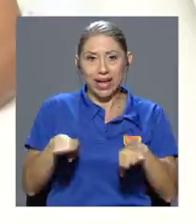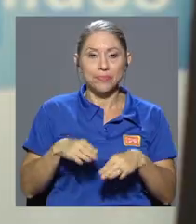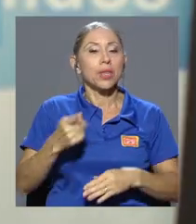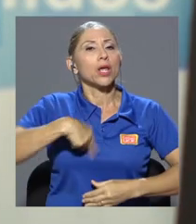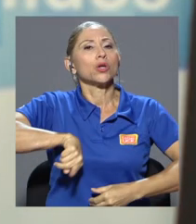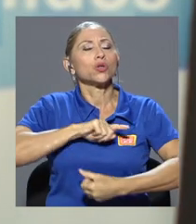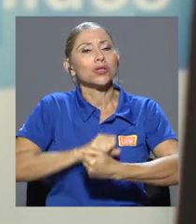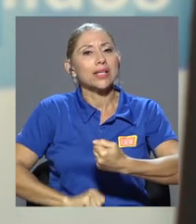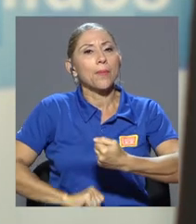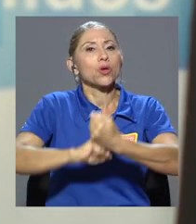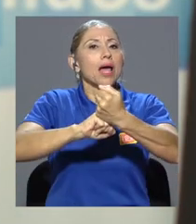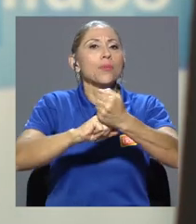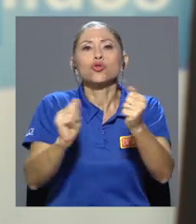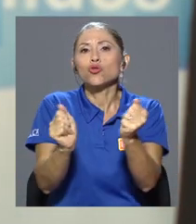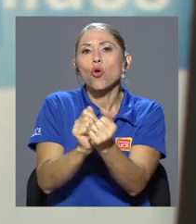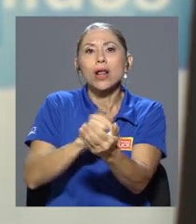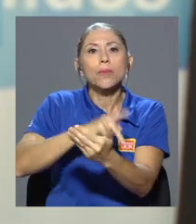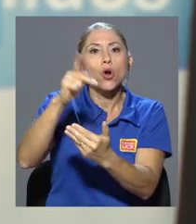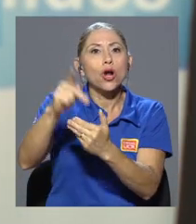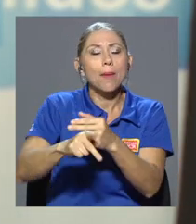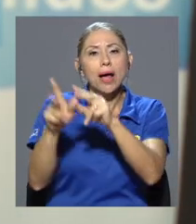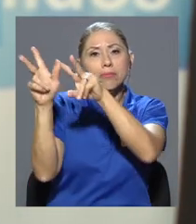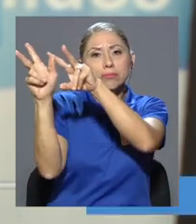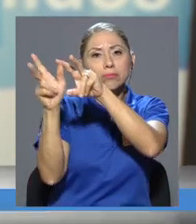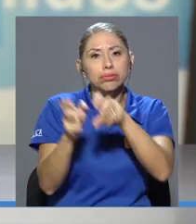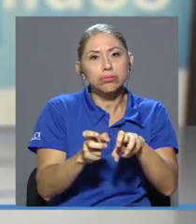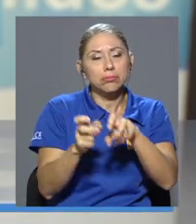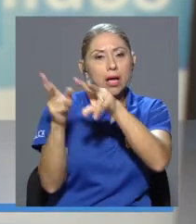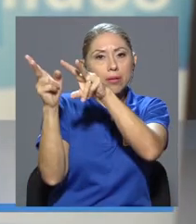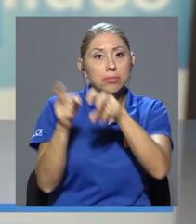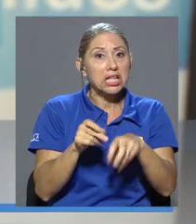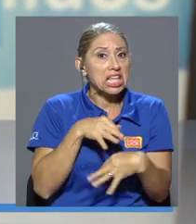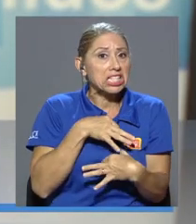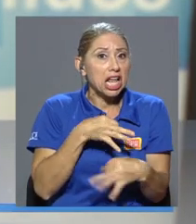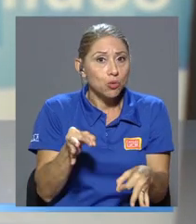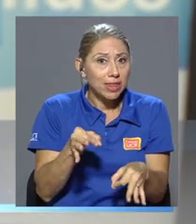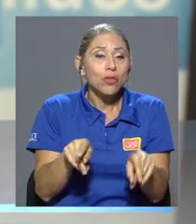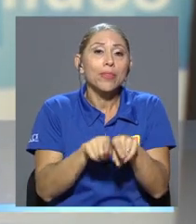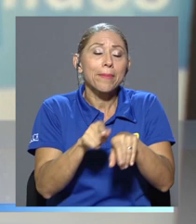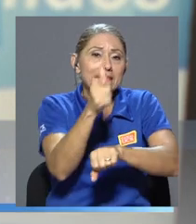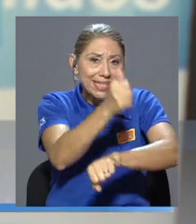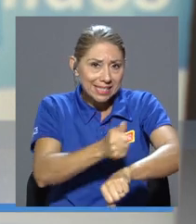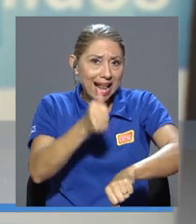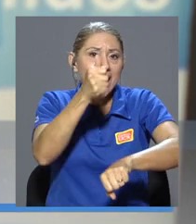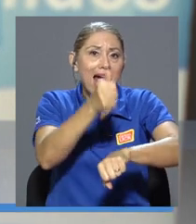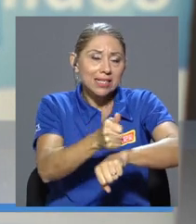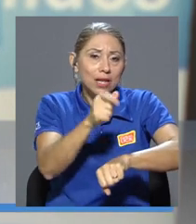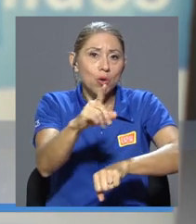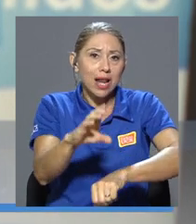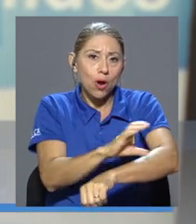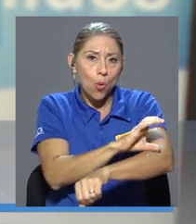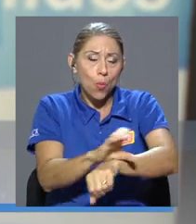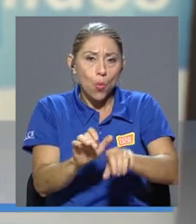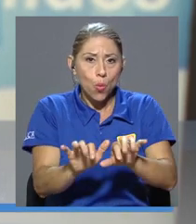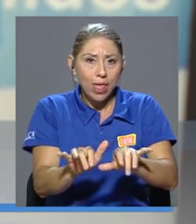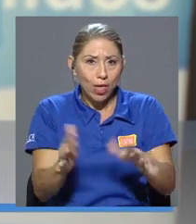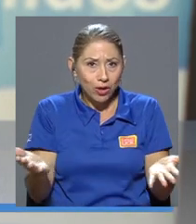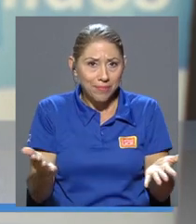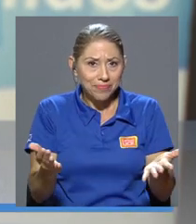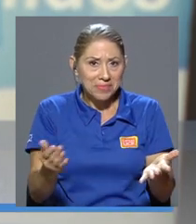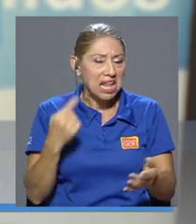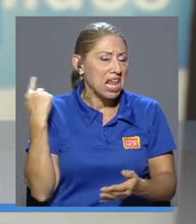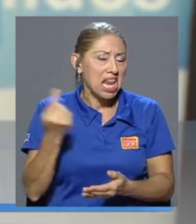bajar el programa, es gratuito, instalárselos en las computadoras, generalmente traen una